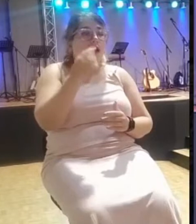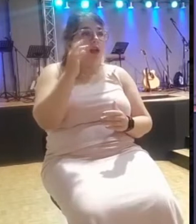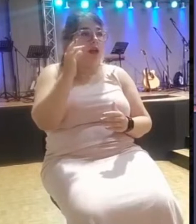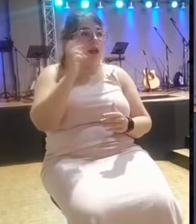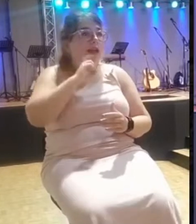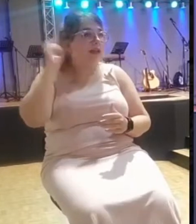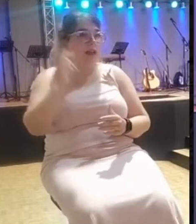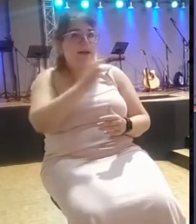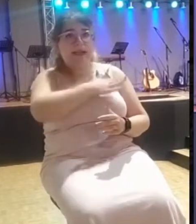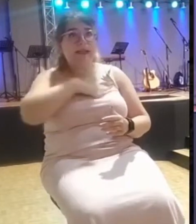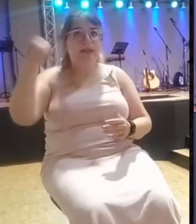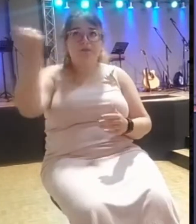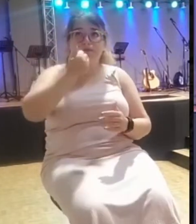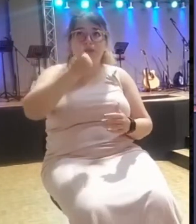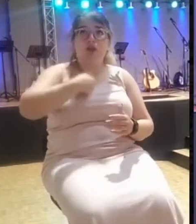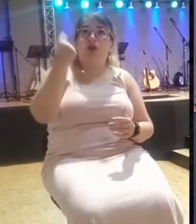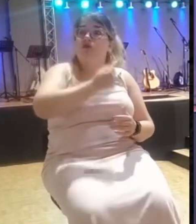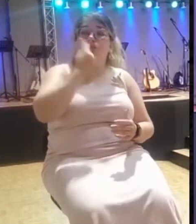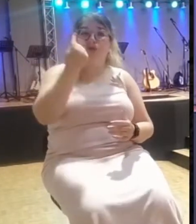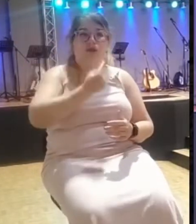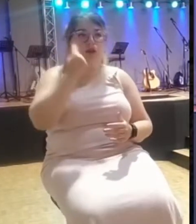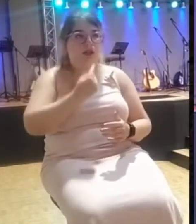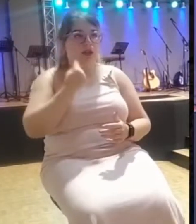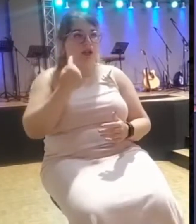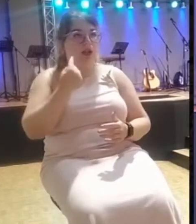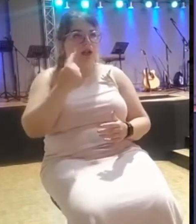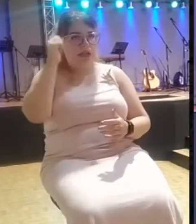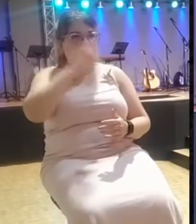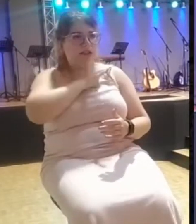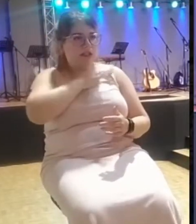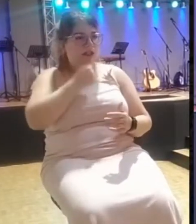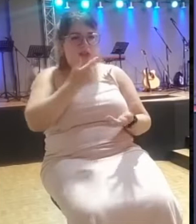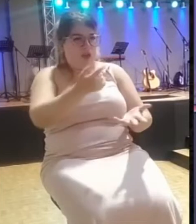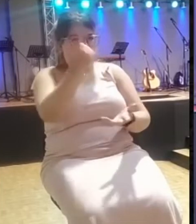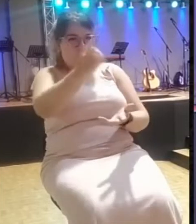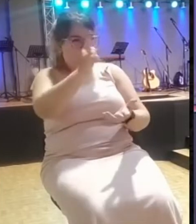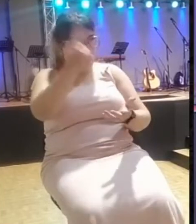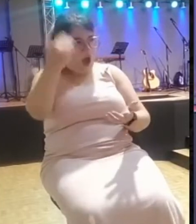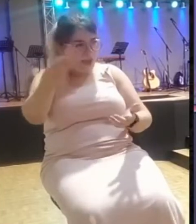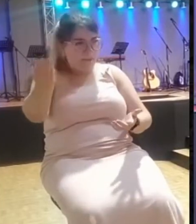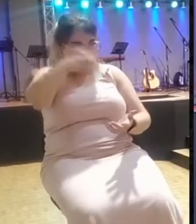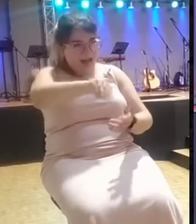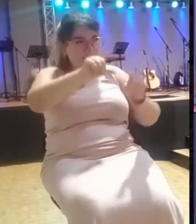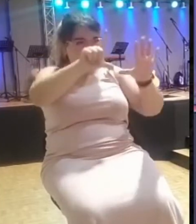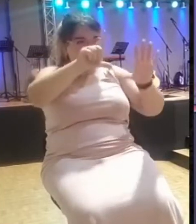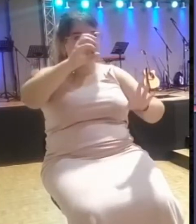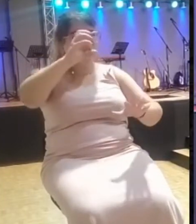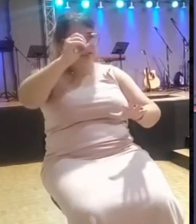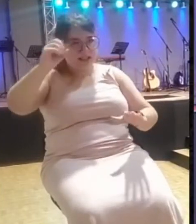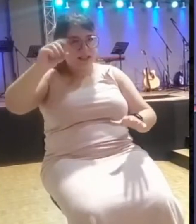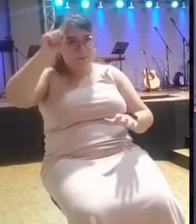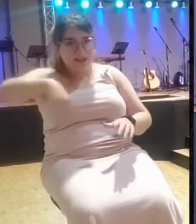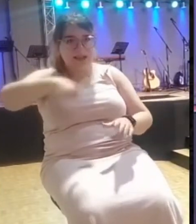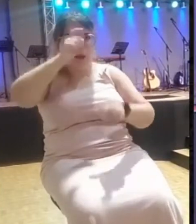matarme. Y dice, ¿he quedado yo solo? Y dice, no, no, tú no has quedado solo. Hay 7000 que no han doblado su rodilla ante Baal. Entre esos